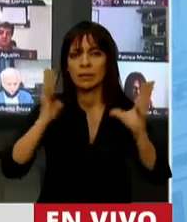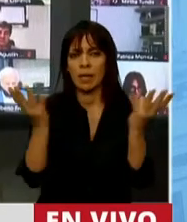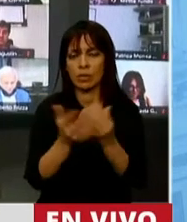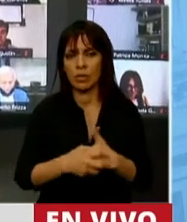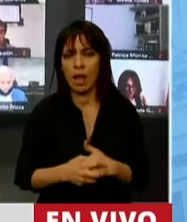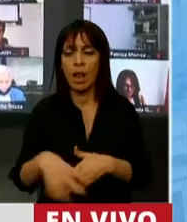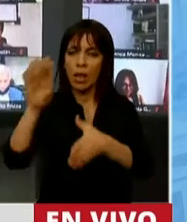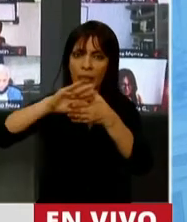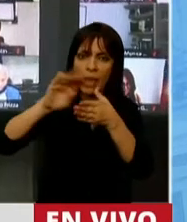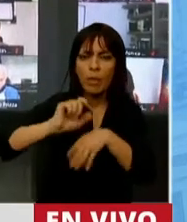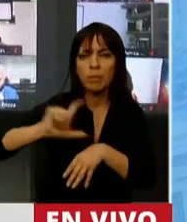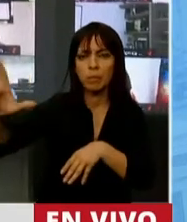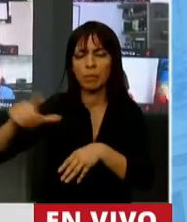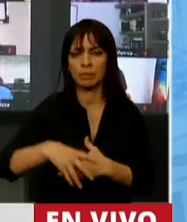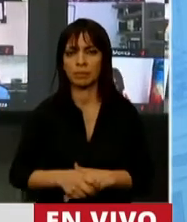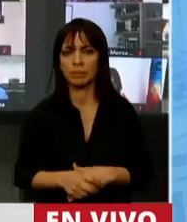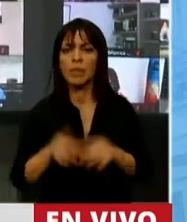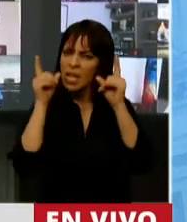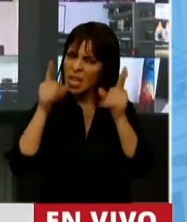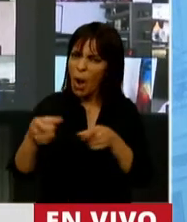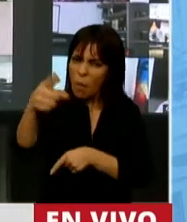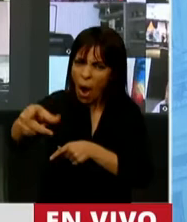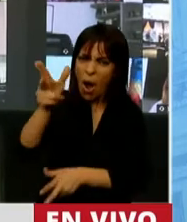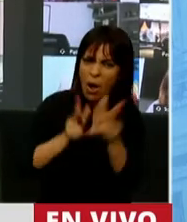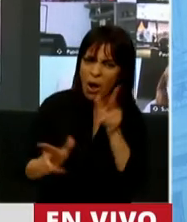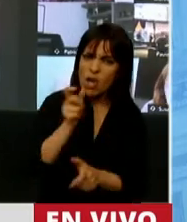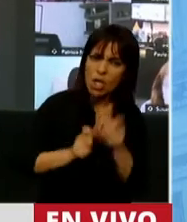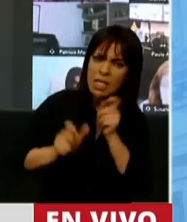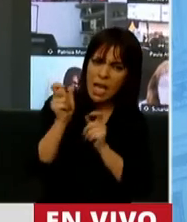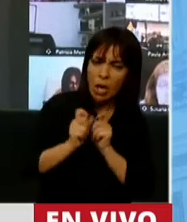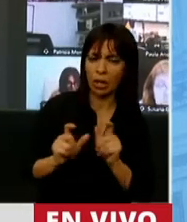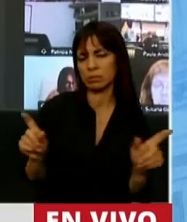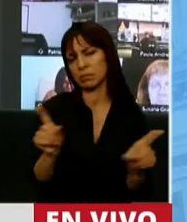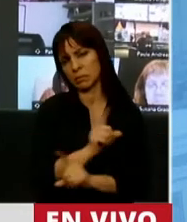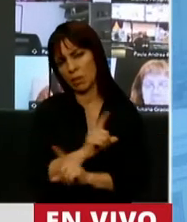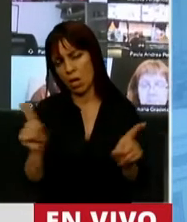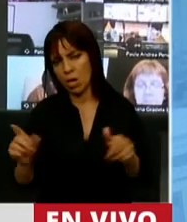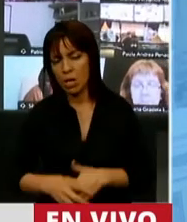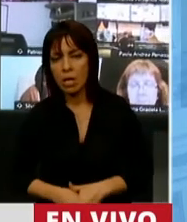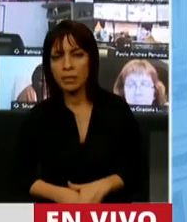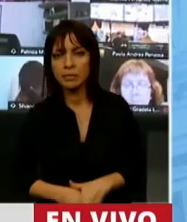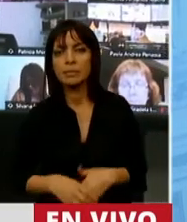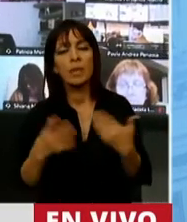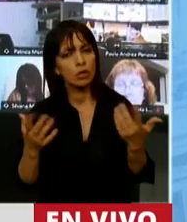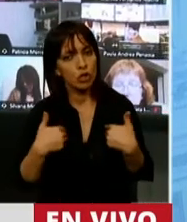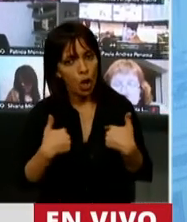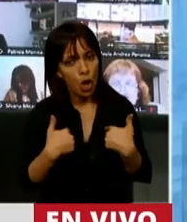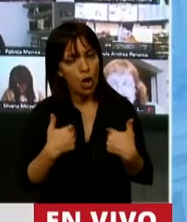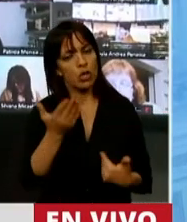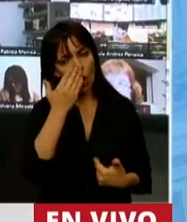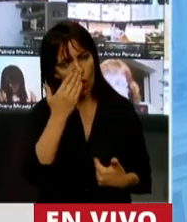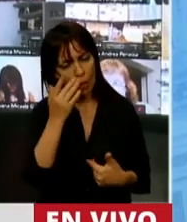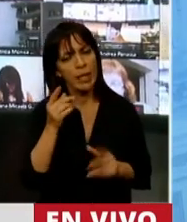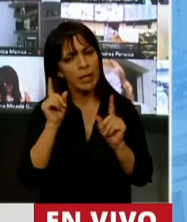endeudaron. Diputado, puede ir revolveando, Todavía nos vienen a dar clase. Entonces, como cordobés también,